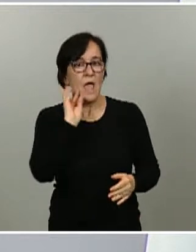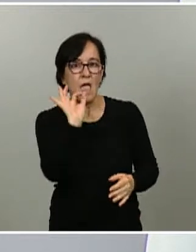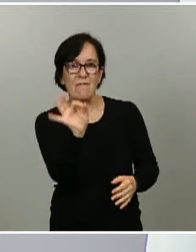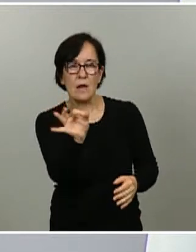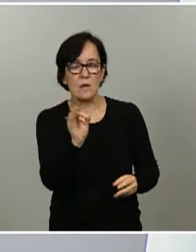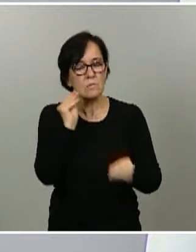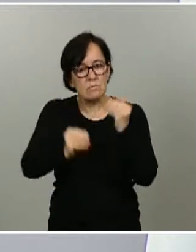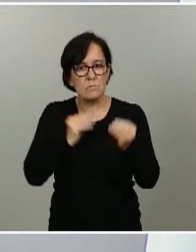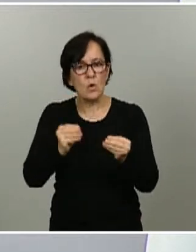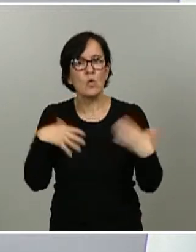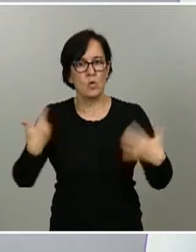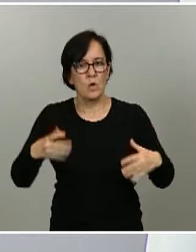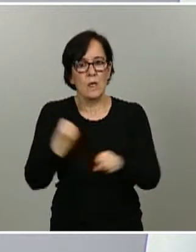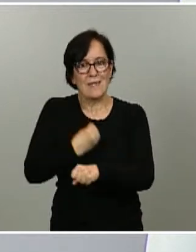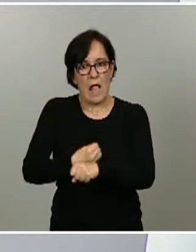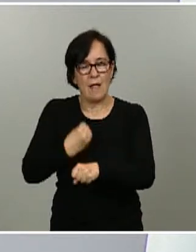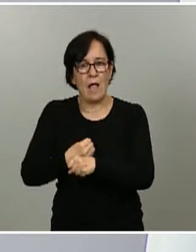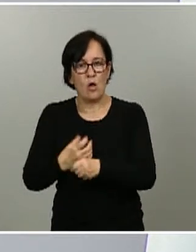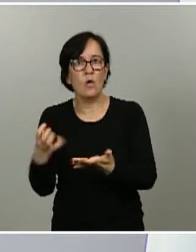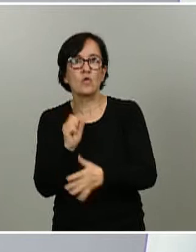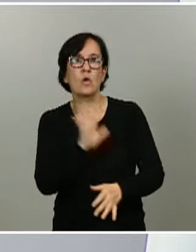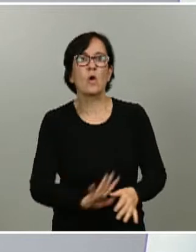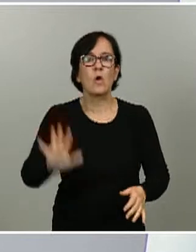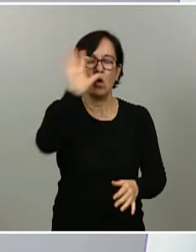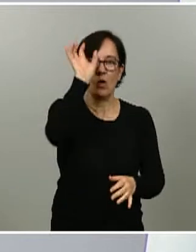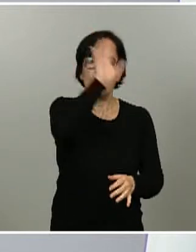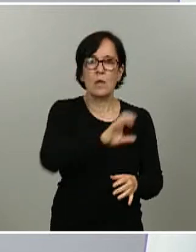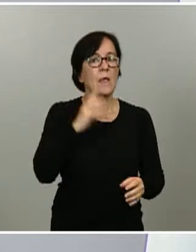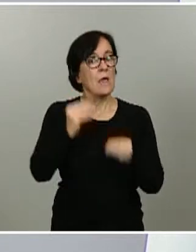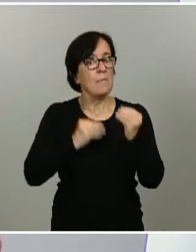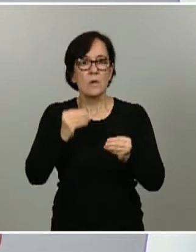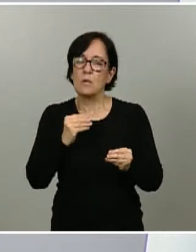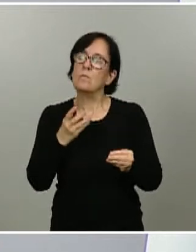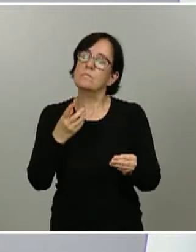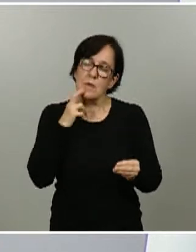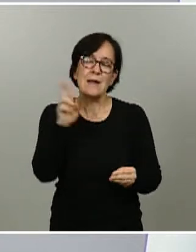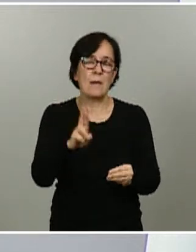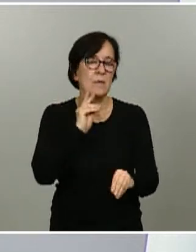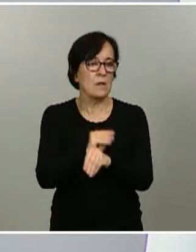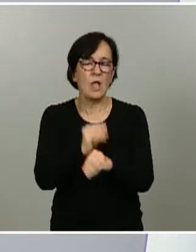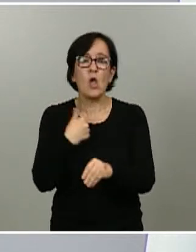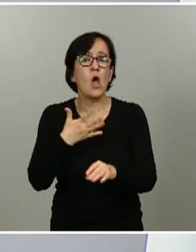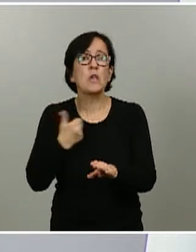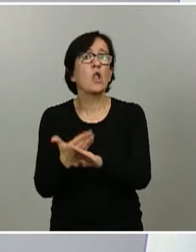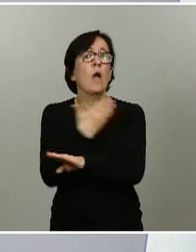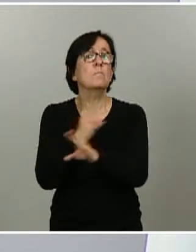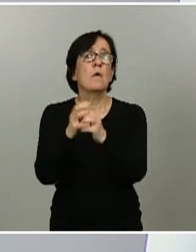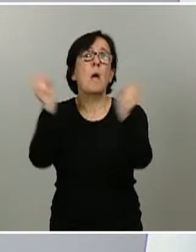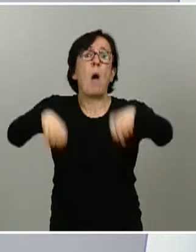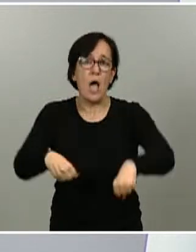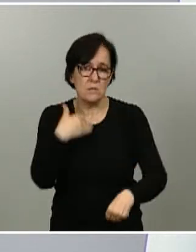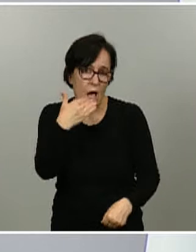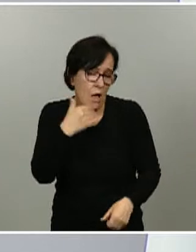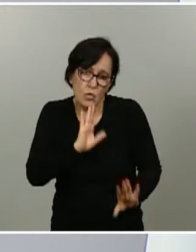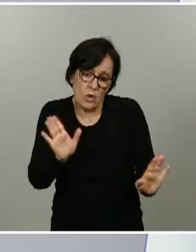un grandísimo trabajo por parte de todas ellas, pero también es verdad que hay que actuar, insisto, con muchísima prudencia. Yo no quiero anticipar ninguna decisión. Vamos a ver los